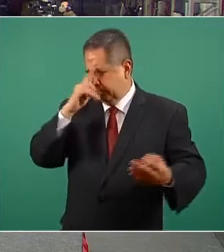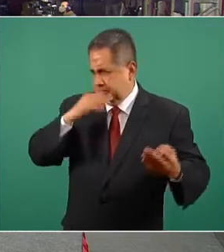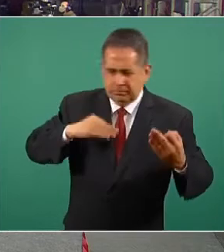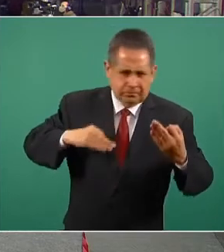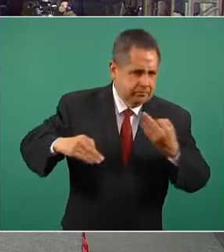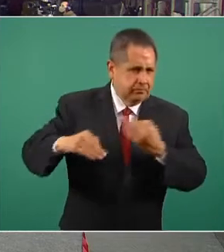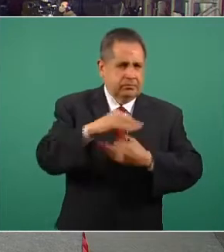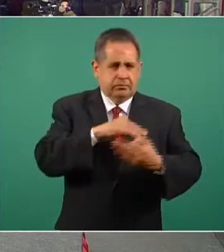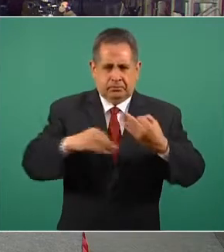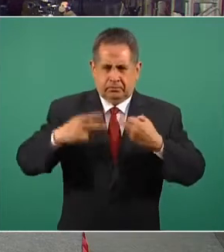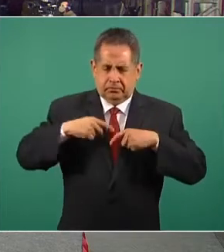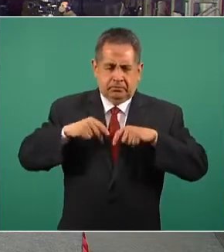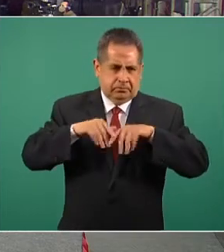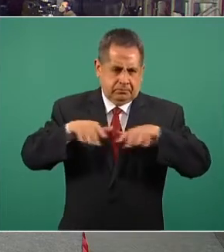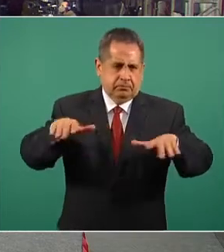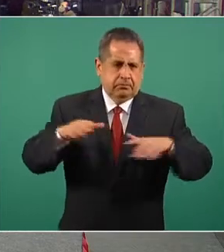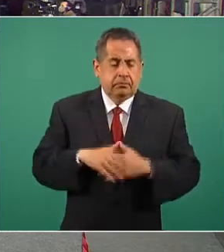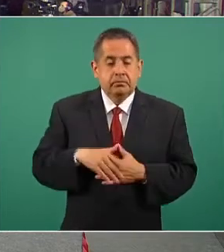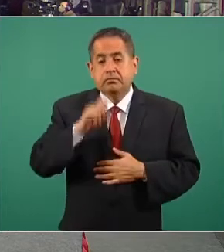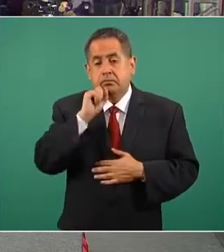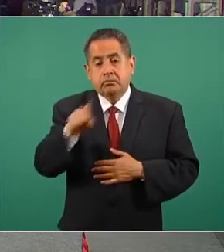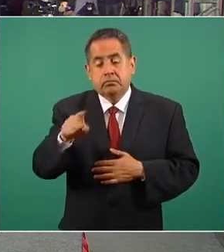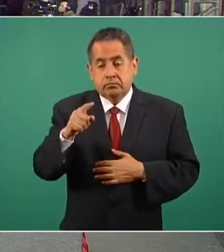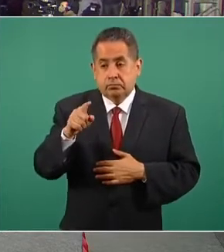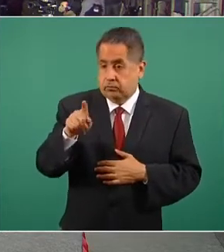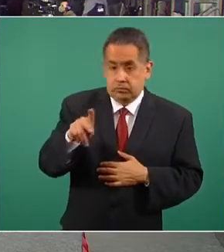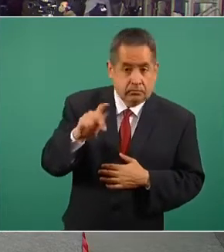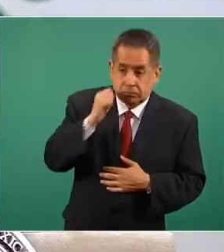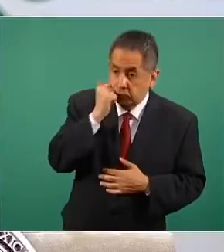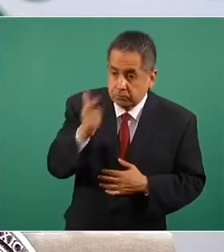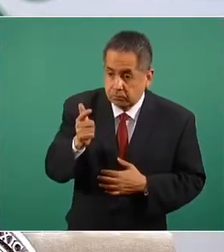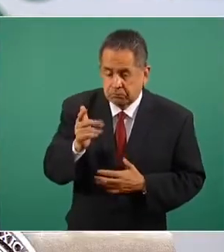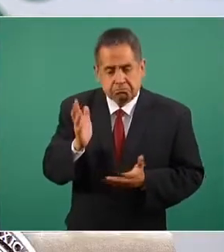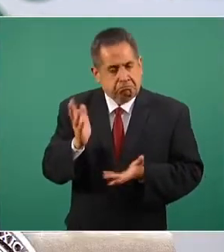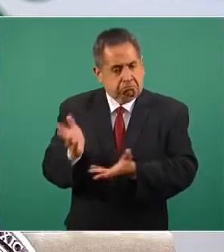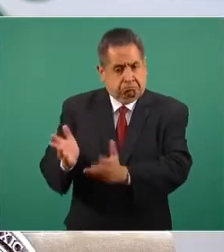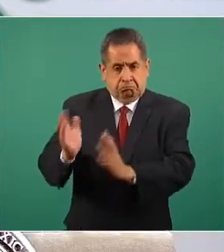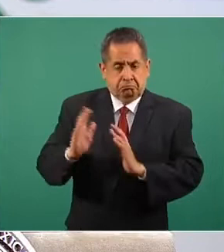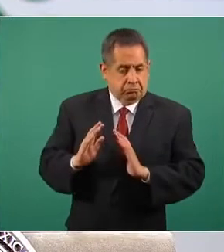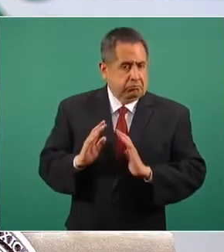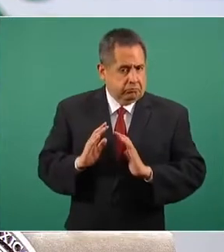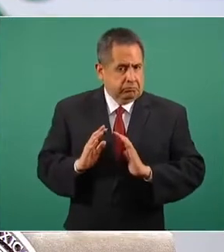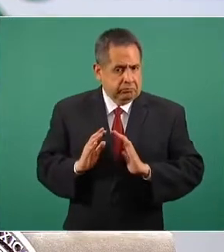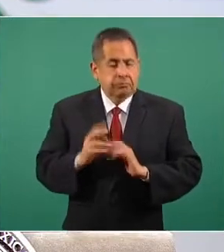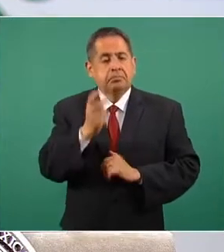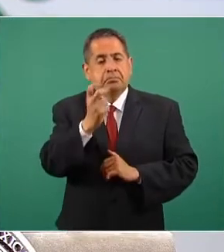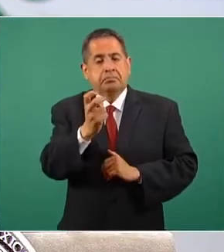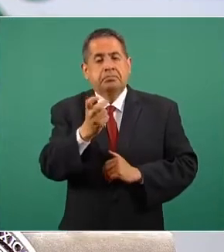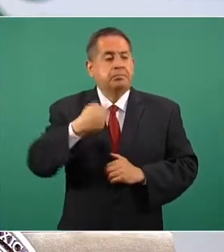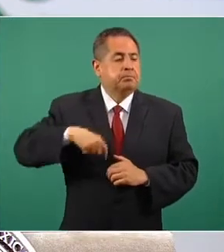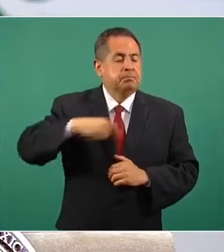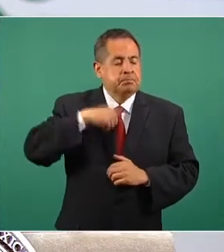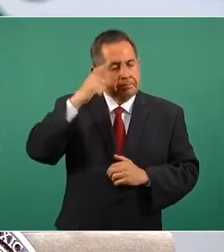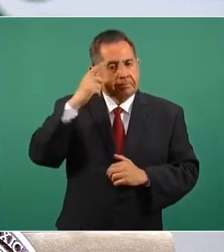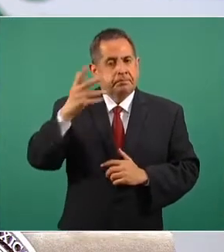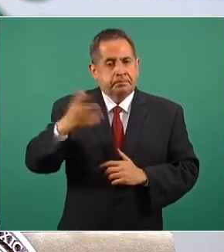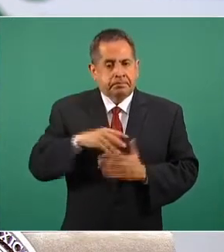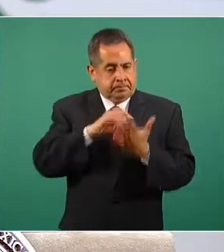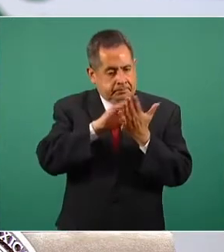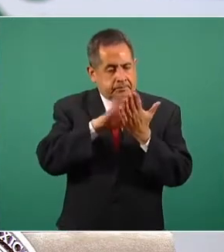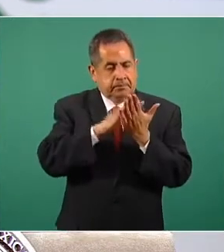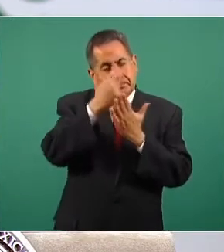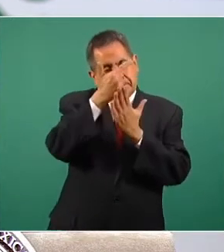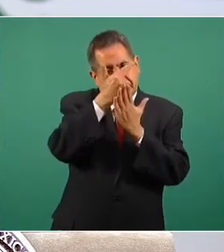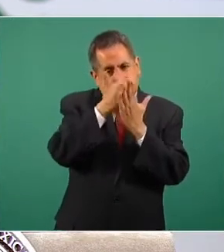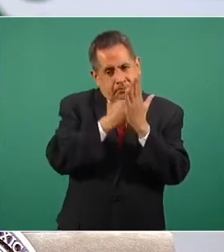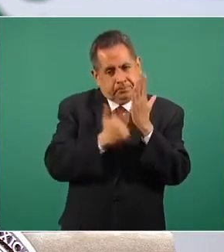pero también es voluntaria. Entonces, lo que hacemos nosotros es que de acuerdo a un registro